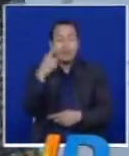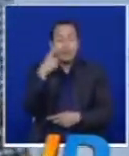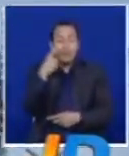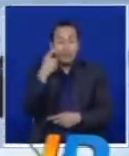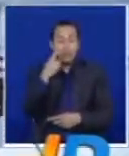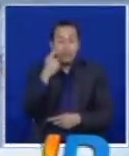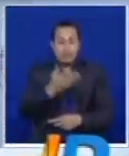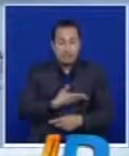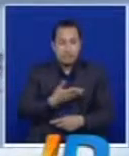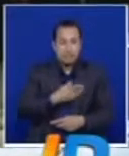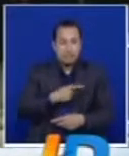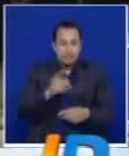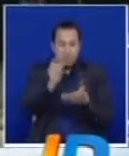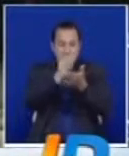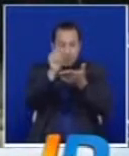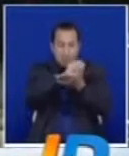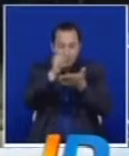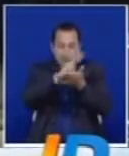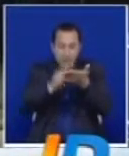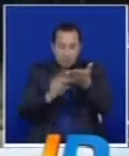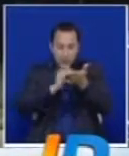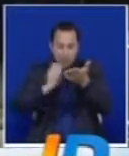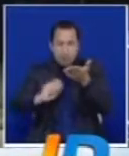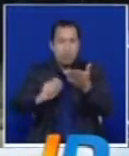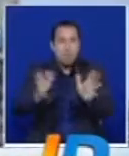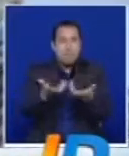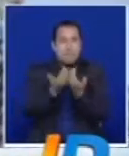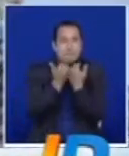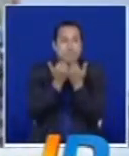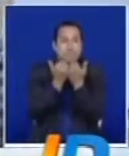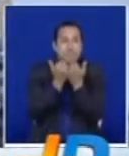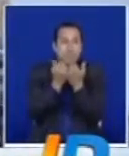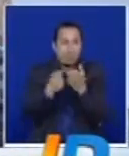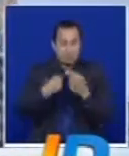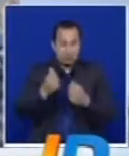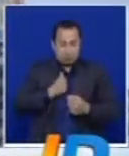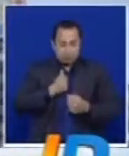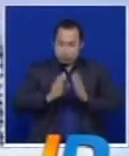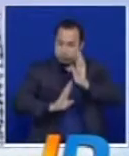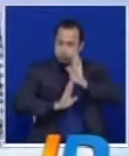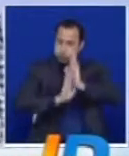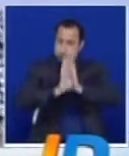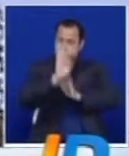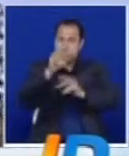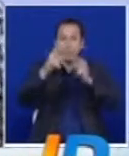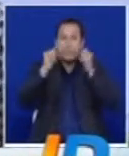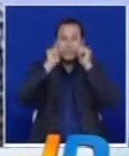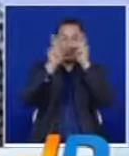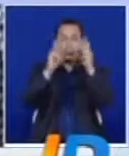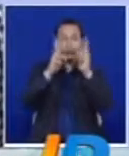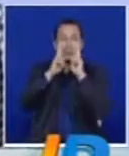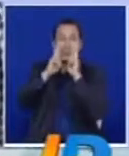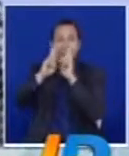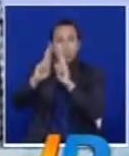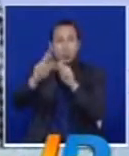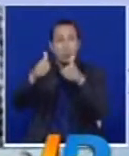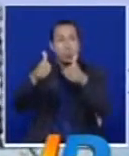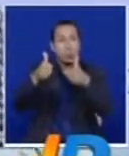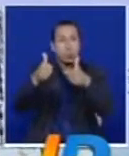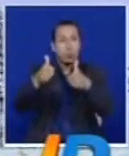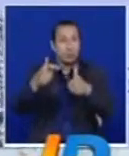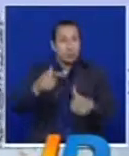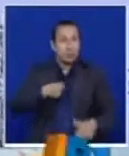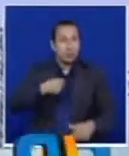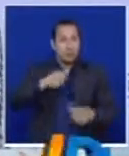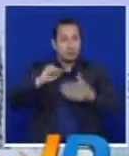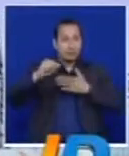analfabetas logró superar la pobreza y posicionarse como uno de los investigadores más reconocidos del mundo. Yo no me considero héroe, yo creo que el